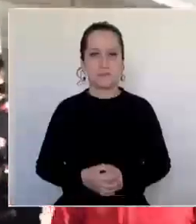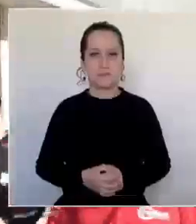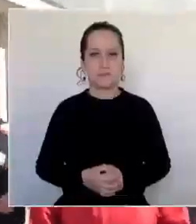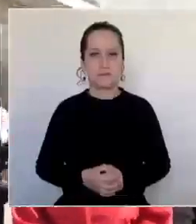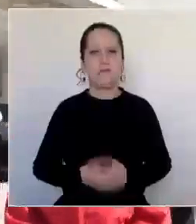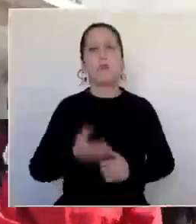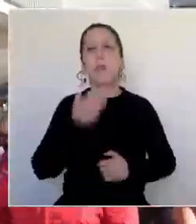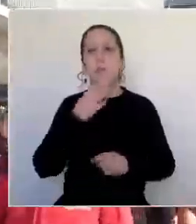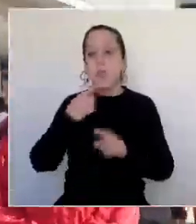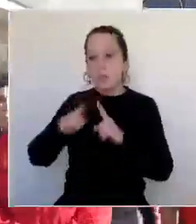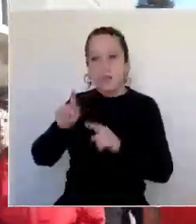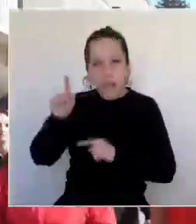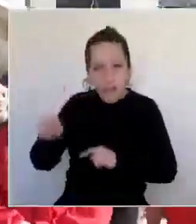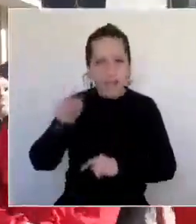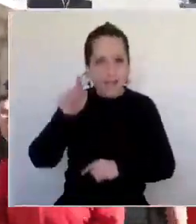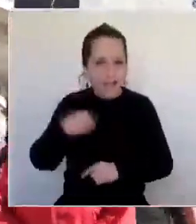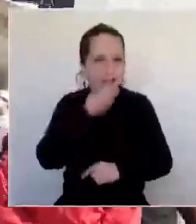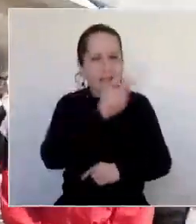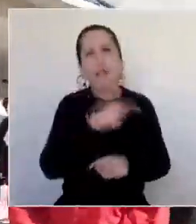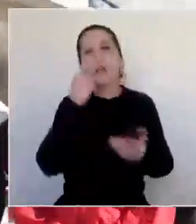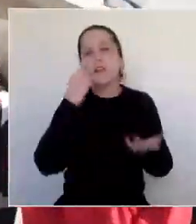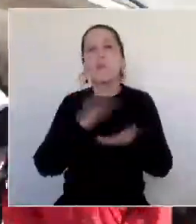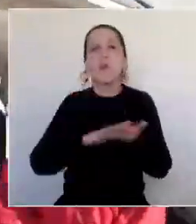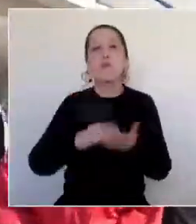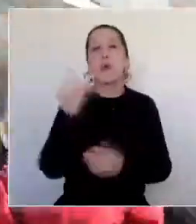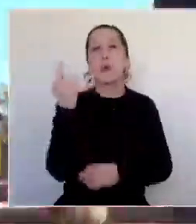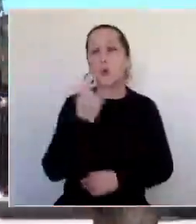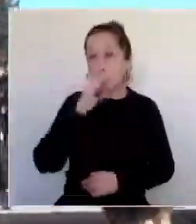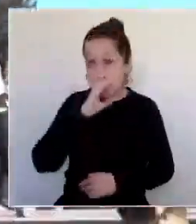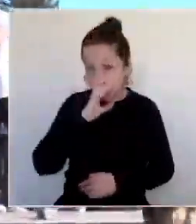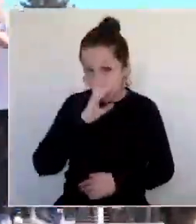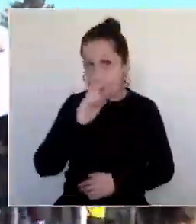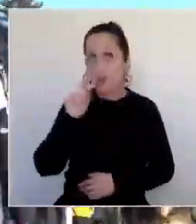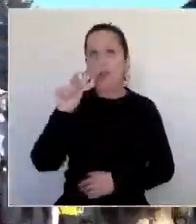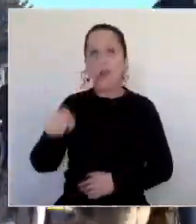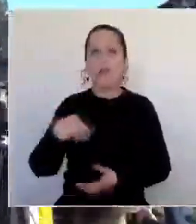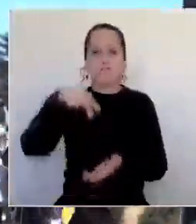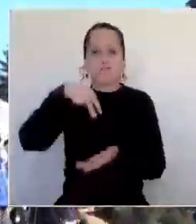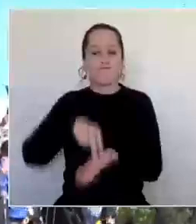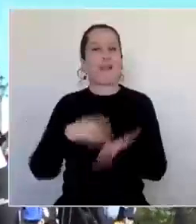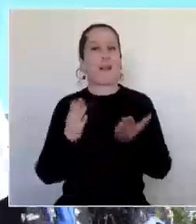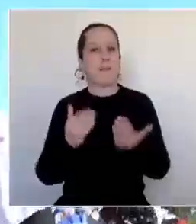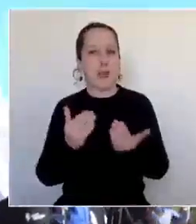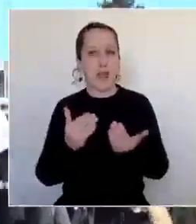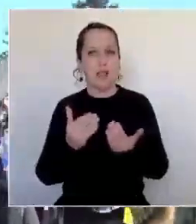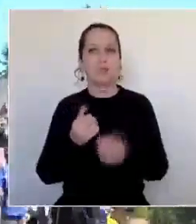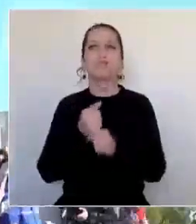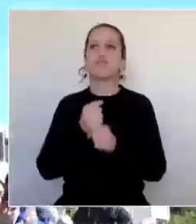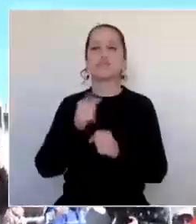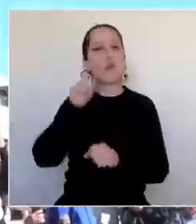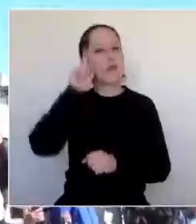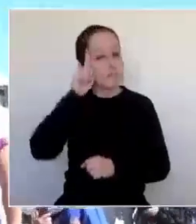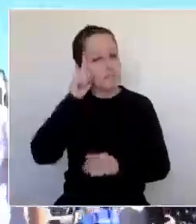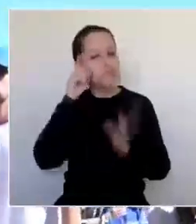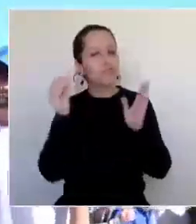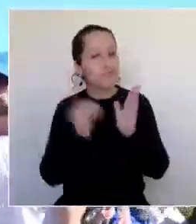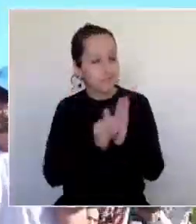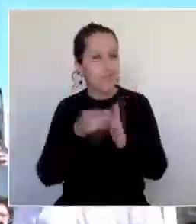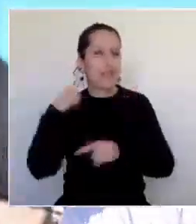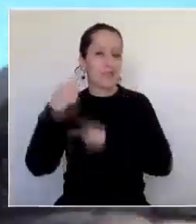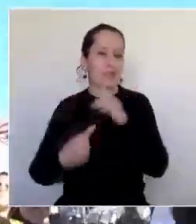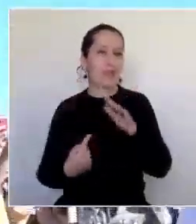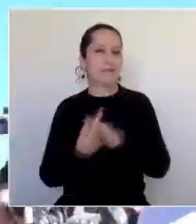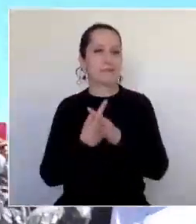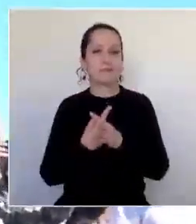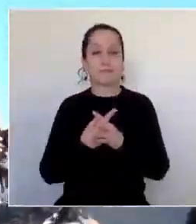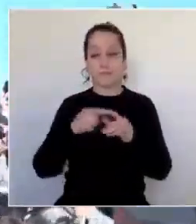Visitó distintos puntos icónicos de la Universidad de Concepción, donde también era esperada para un registro histórico. En